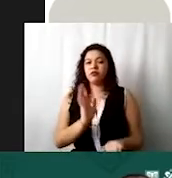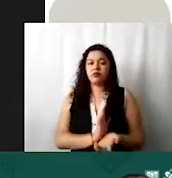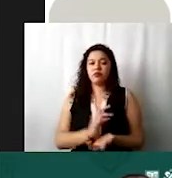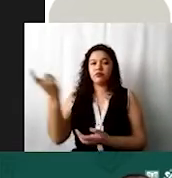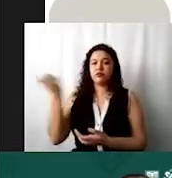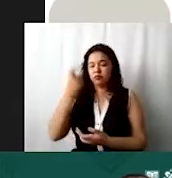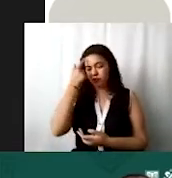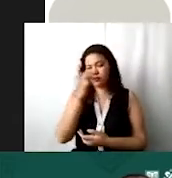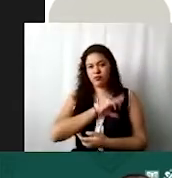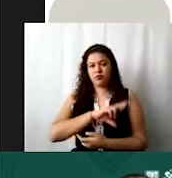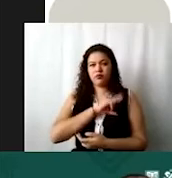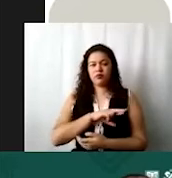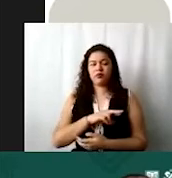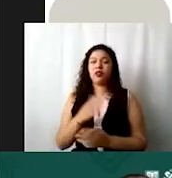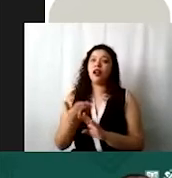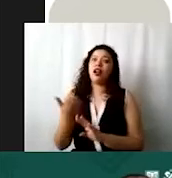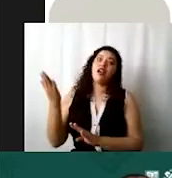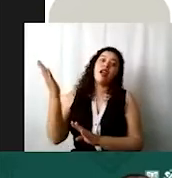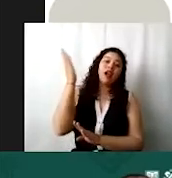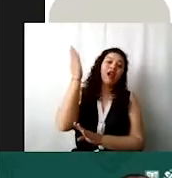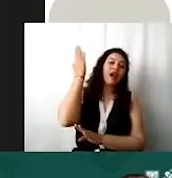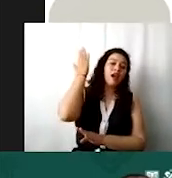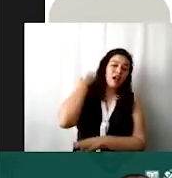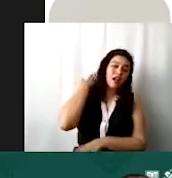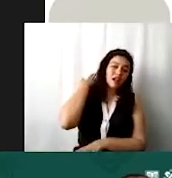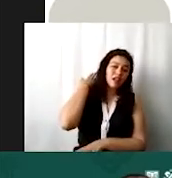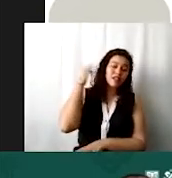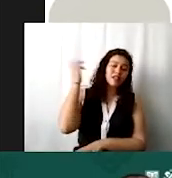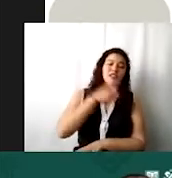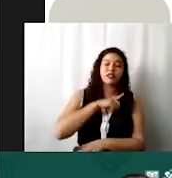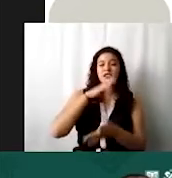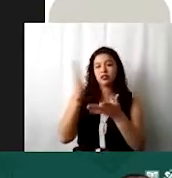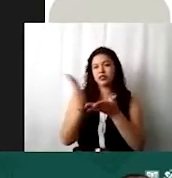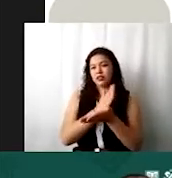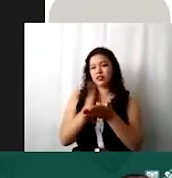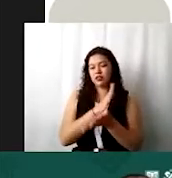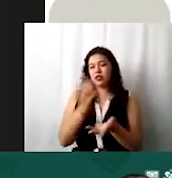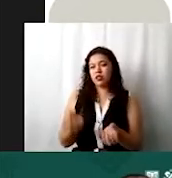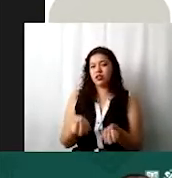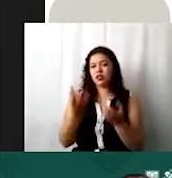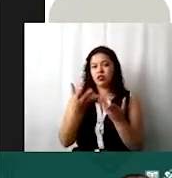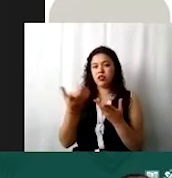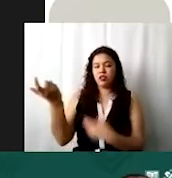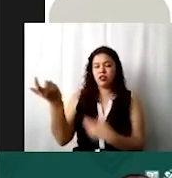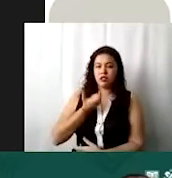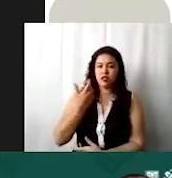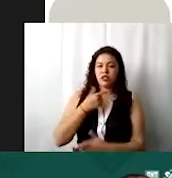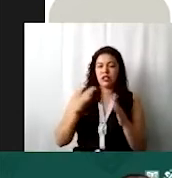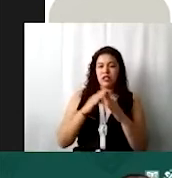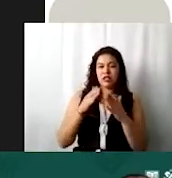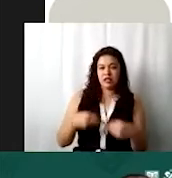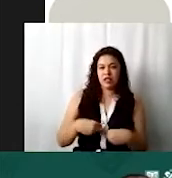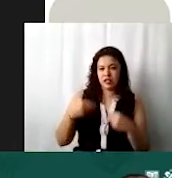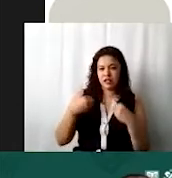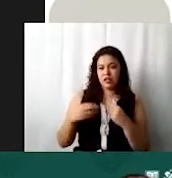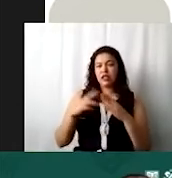arrendamiento. Antes en el catálogo anterior tenían que meter por separado cuánto era de ingresos de renta de casa habitación o renta